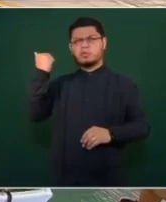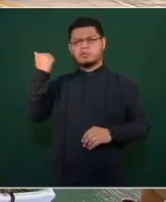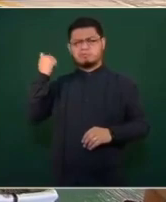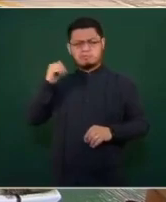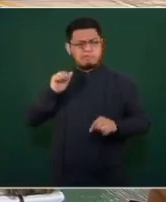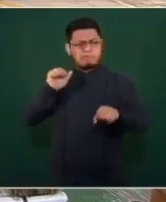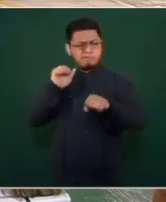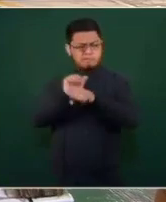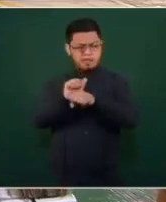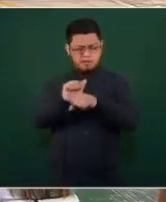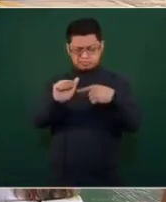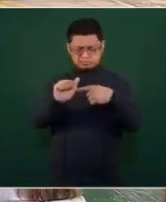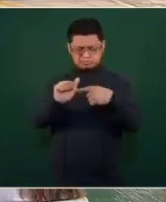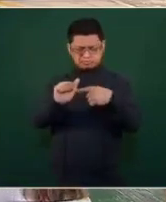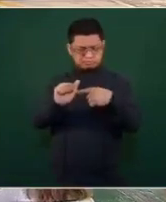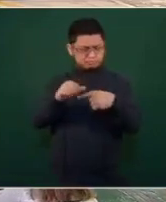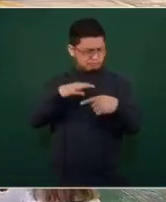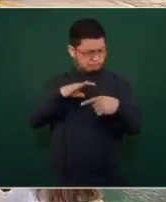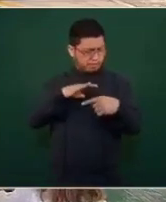que